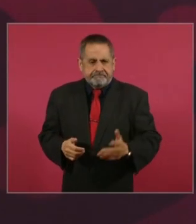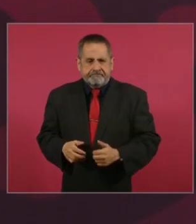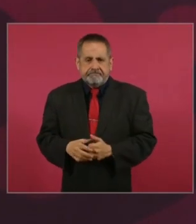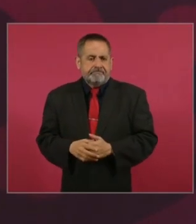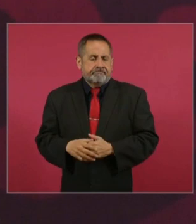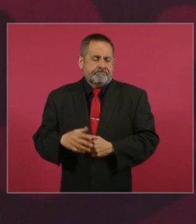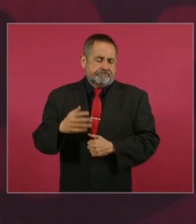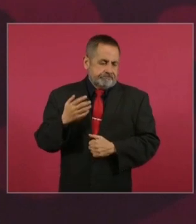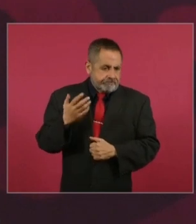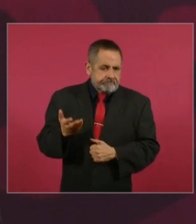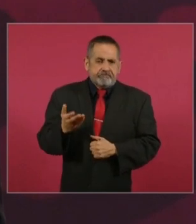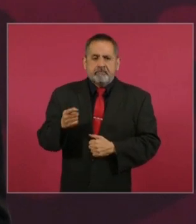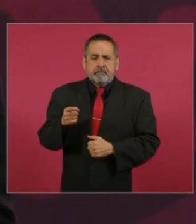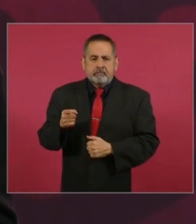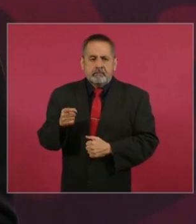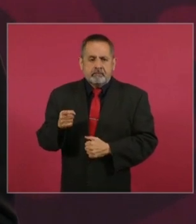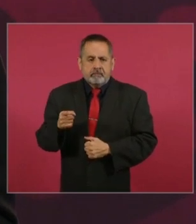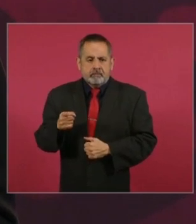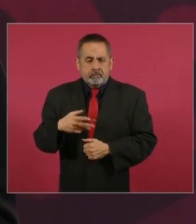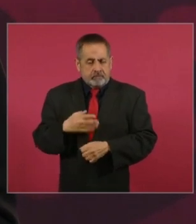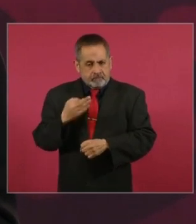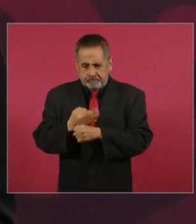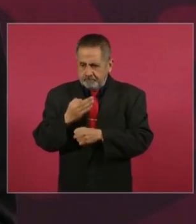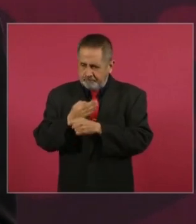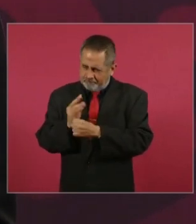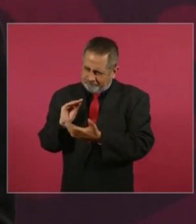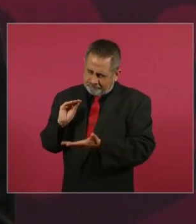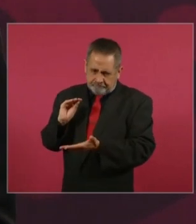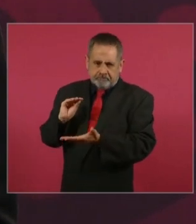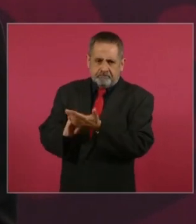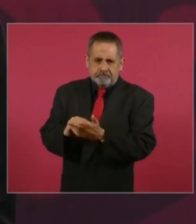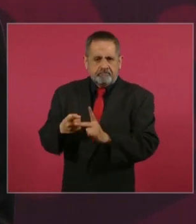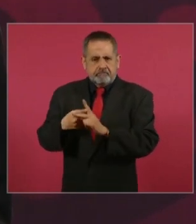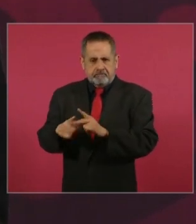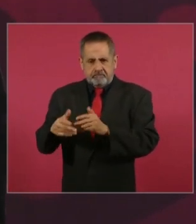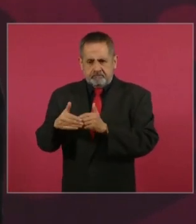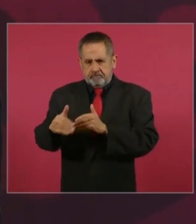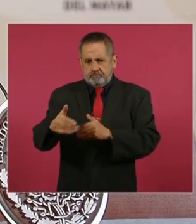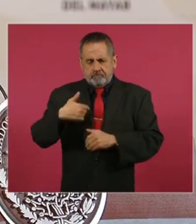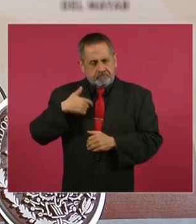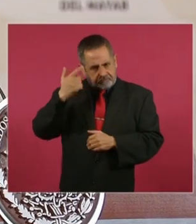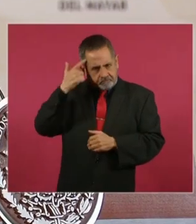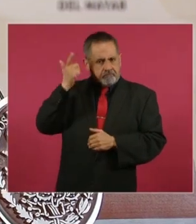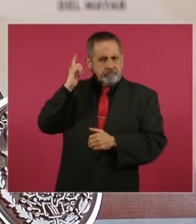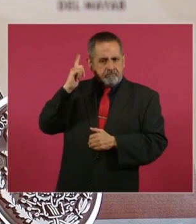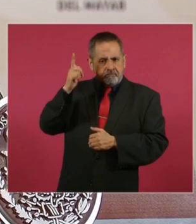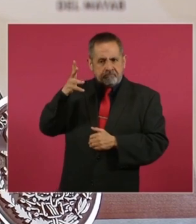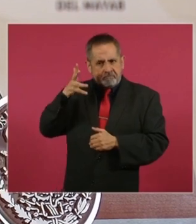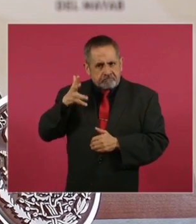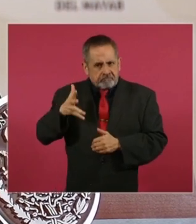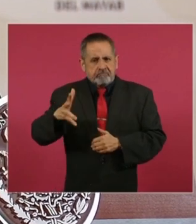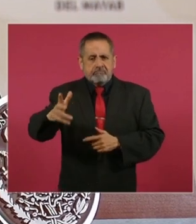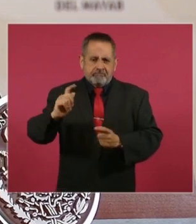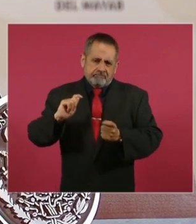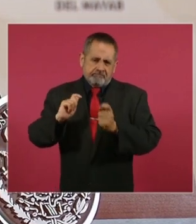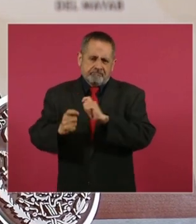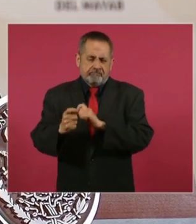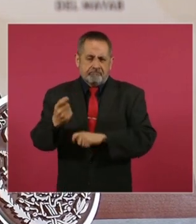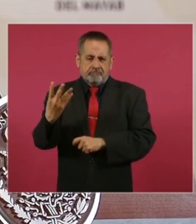Entonces, ya sentamos las bases, yo espero que la transformación continúe